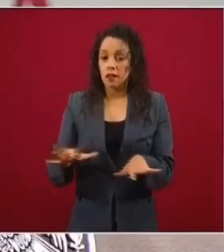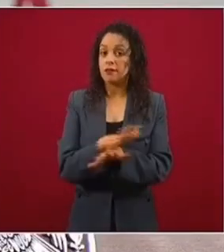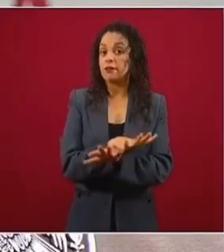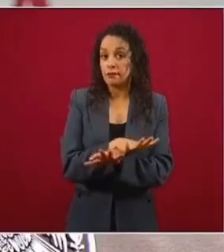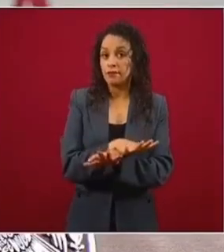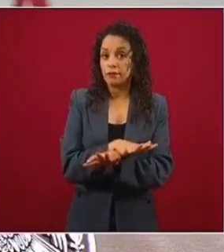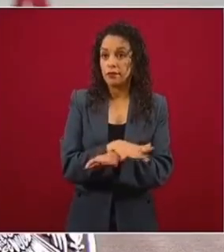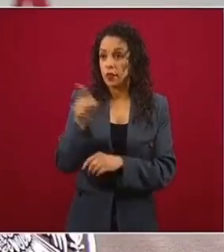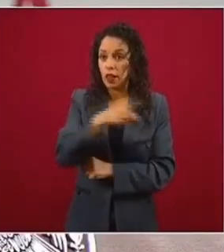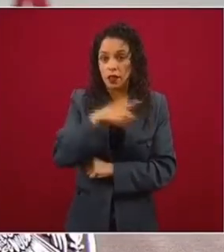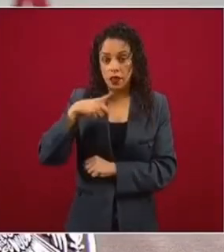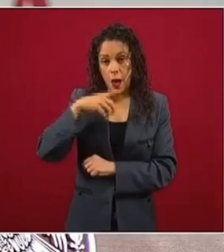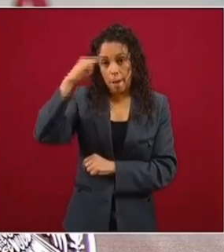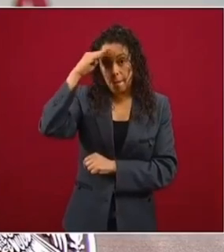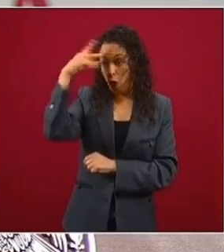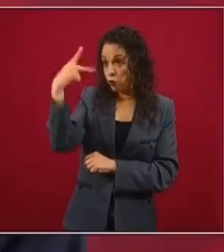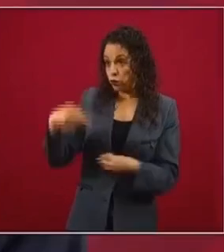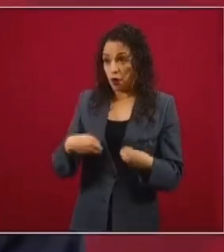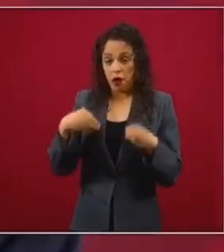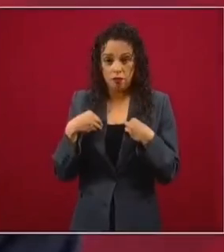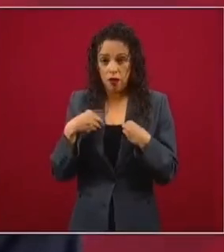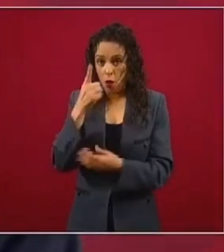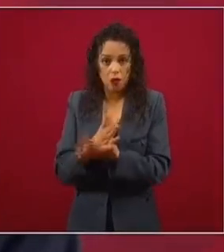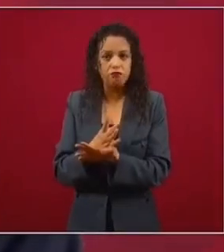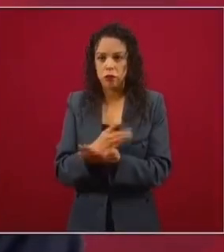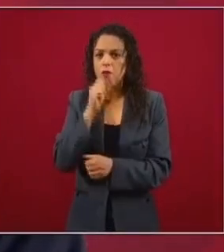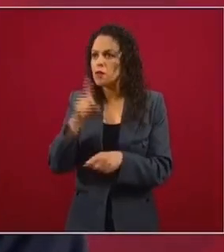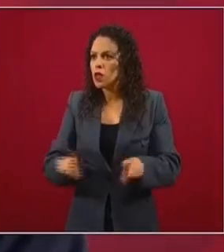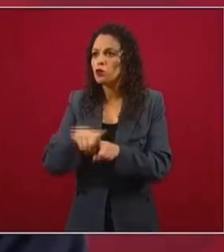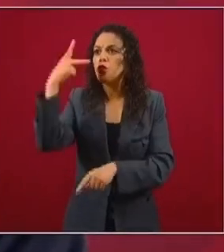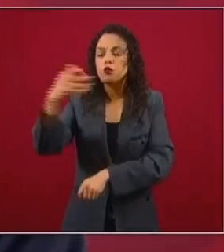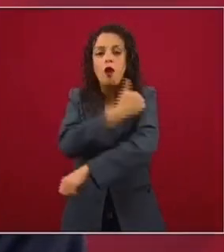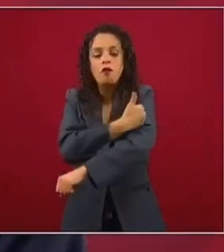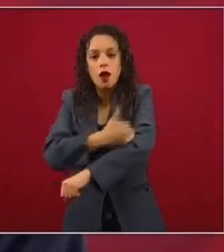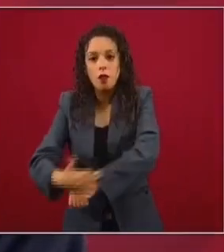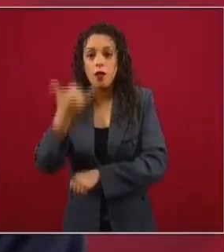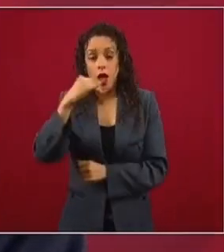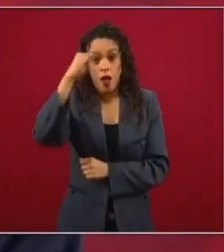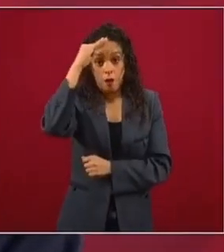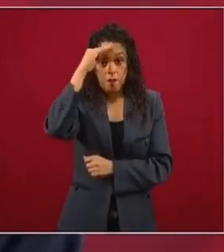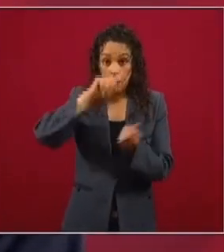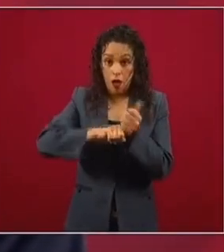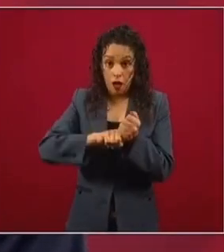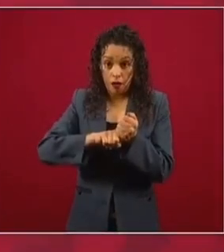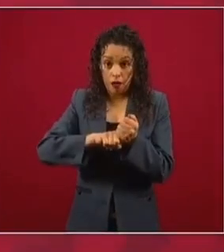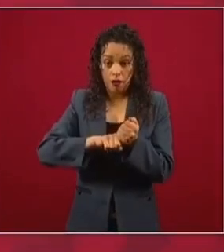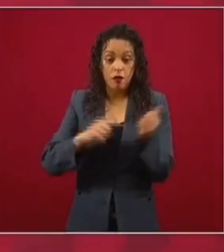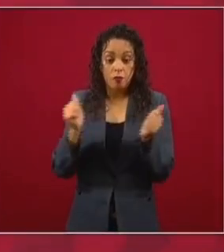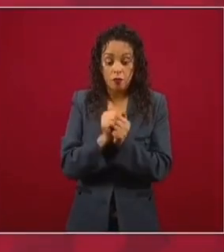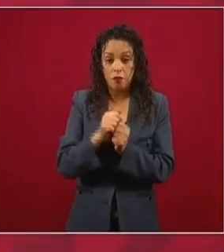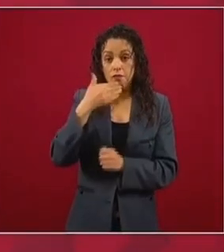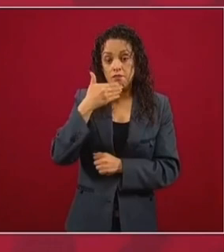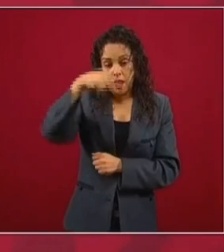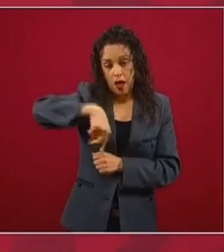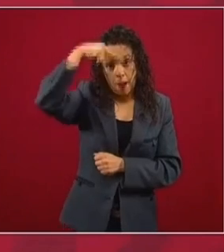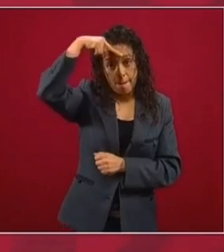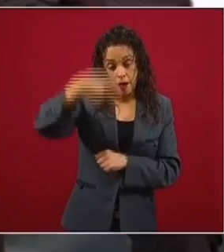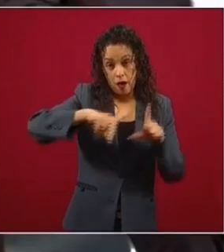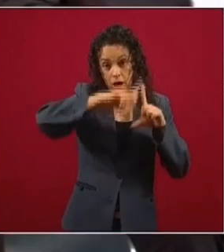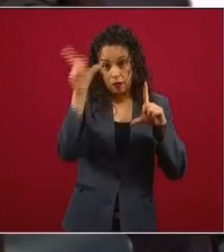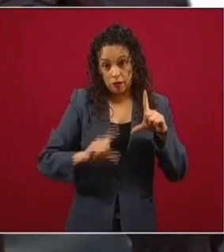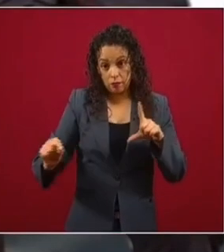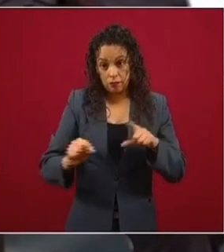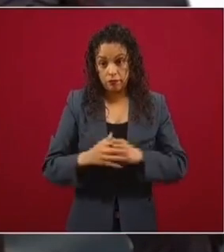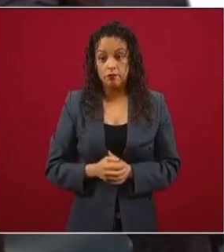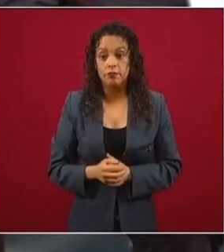No sólo en ellos, que piensen en sus familiares y que piensen en el pueblo, que piensen en México. Pero se está trabajando con inteligencia.